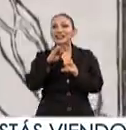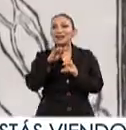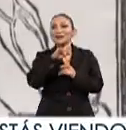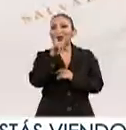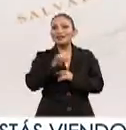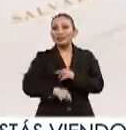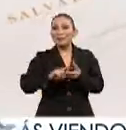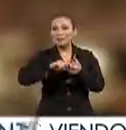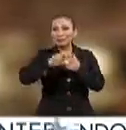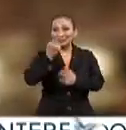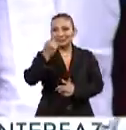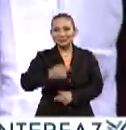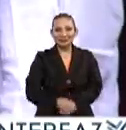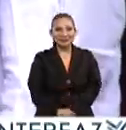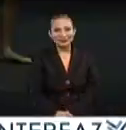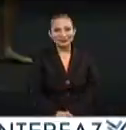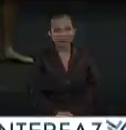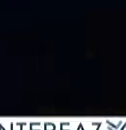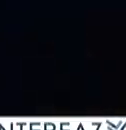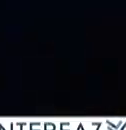Interfaz. Comenzamos.